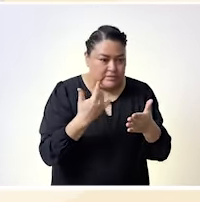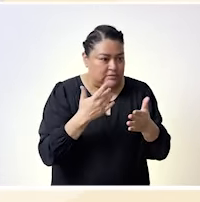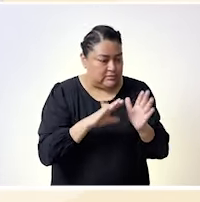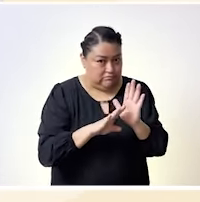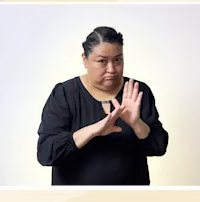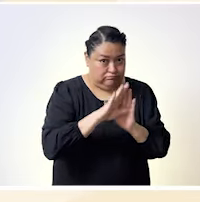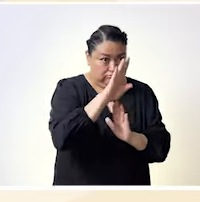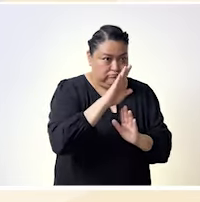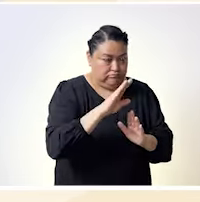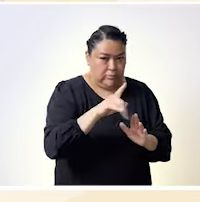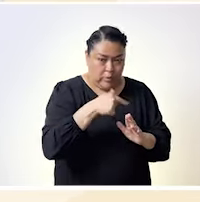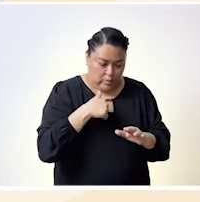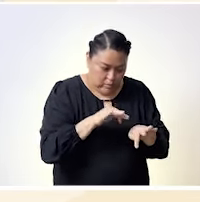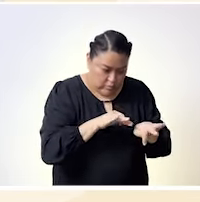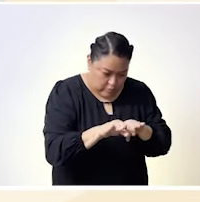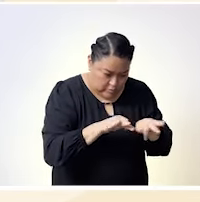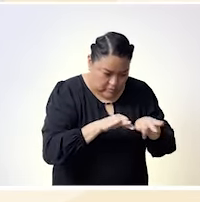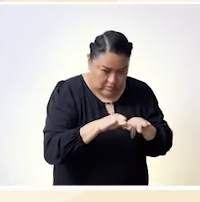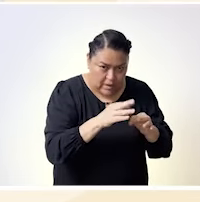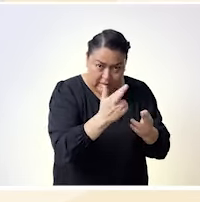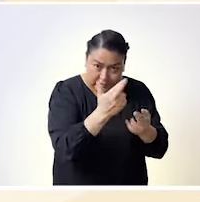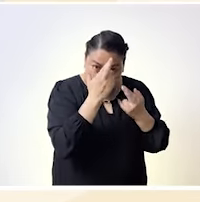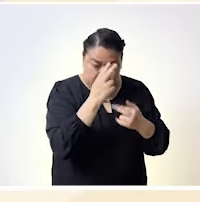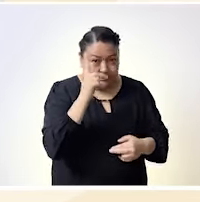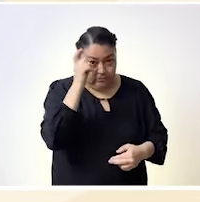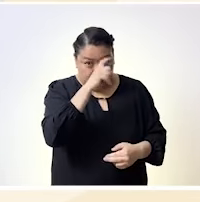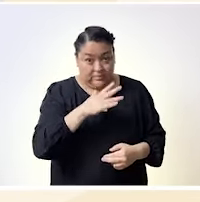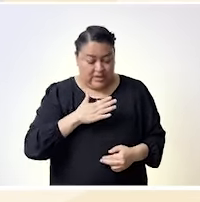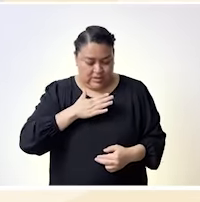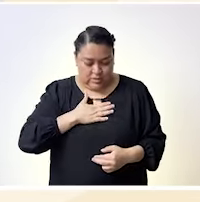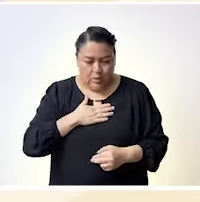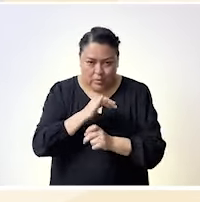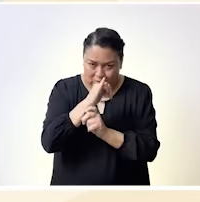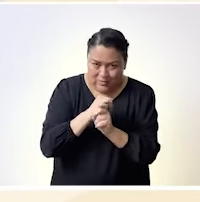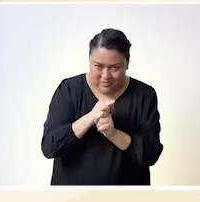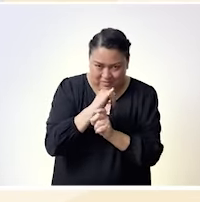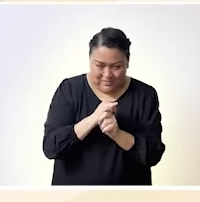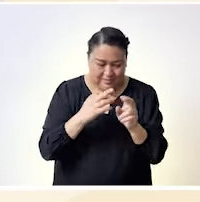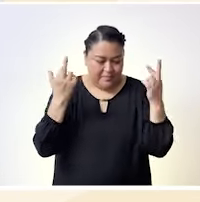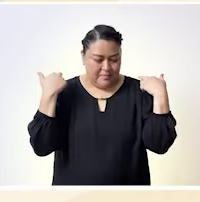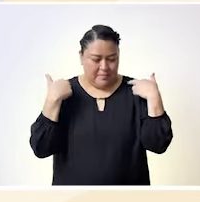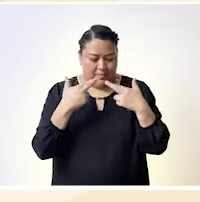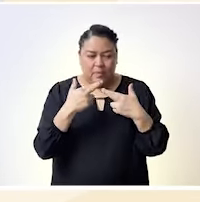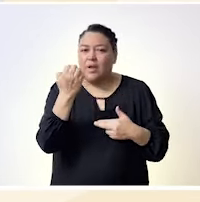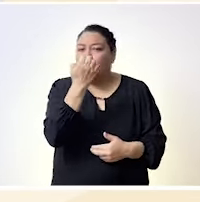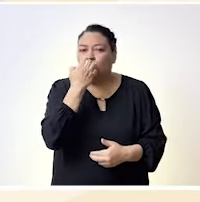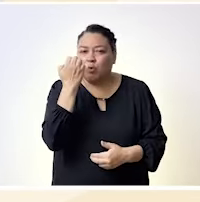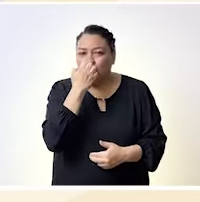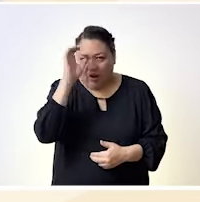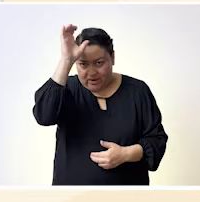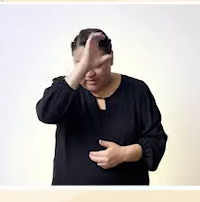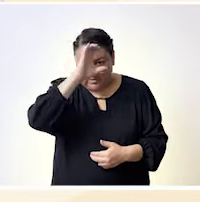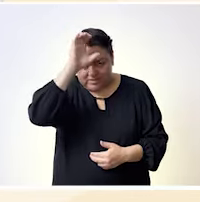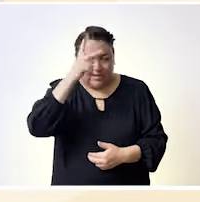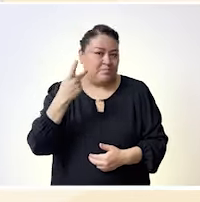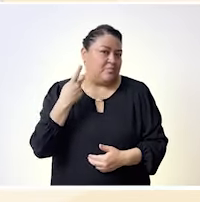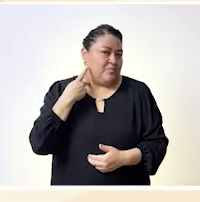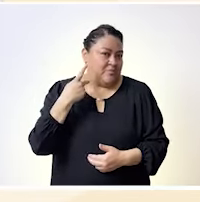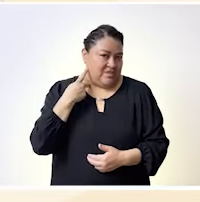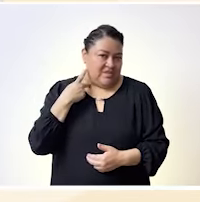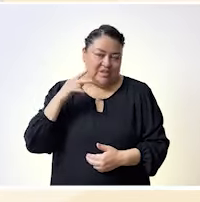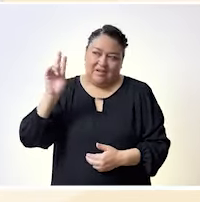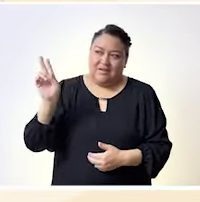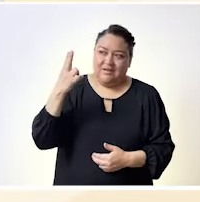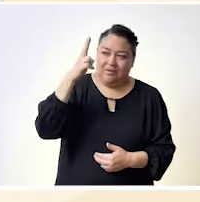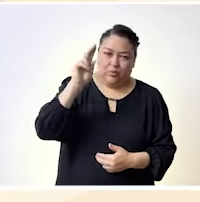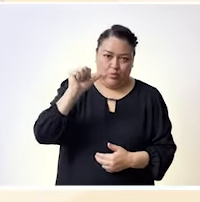permea también en la academia en donde estas estructuras, estos mandatos de la colonialidad, pues bueno, permiten que vayan